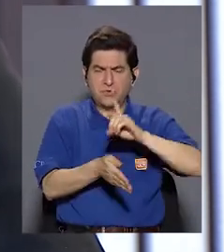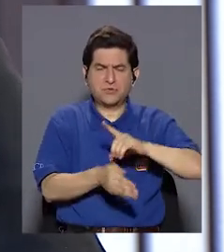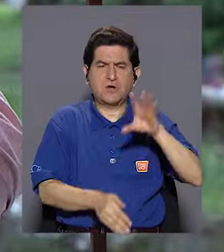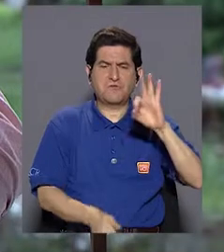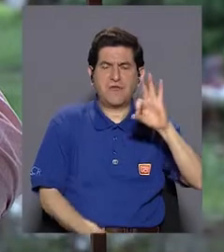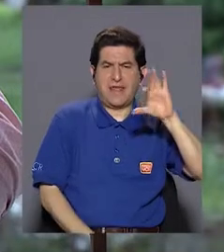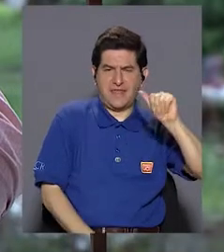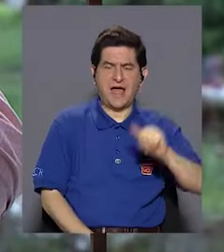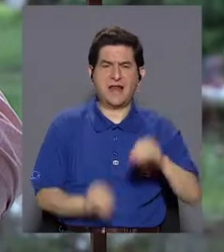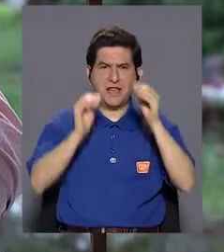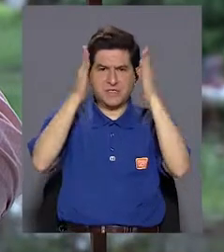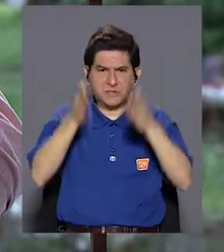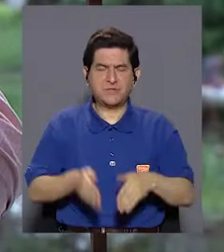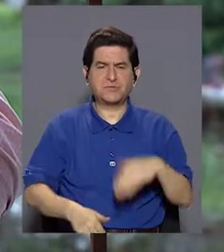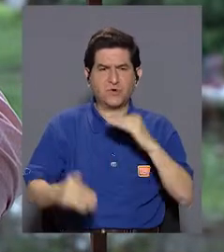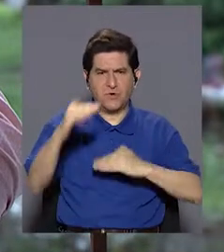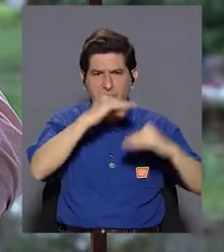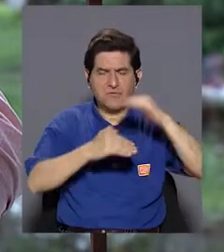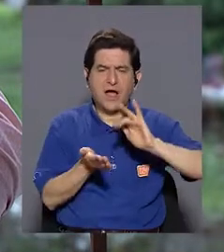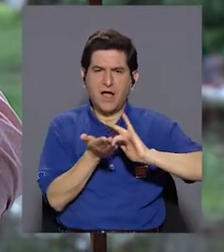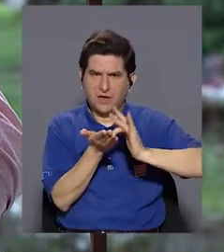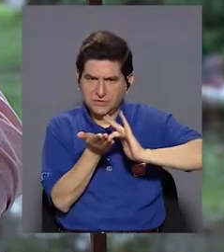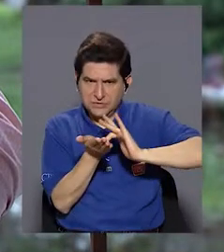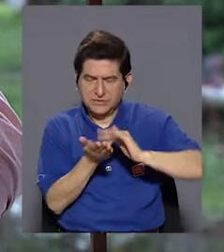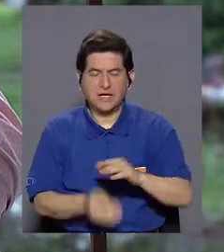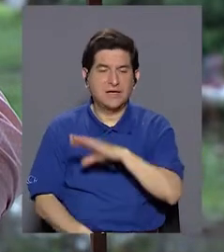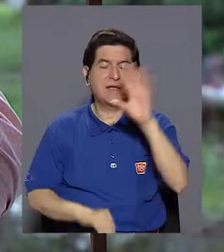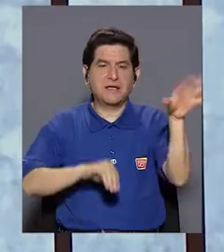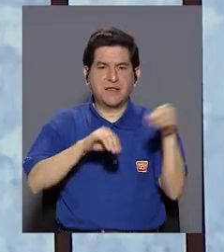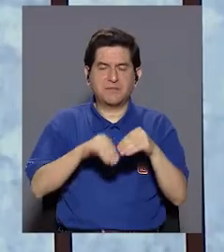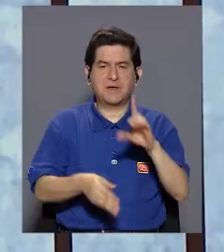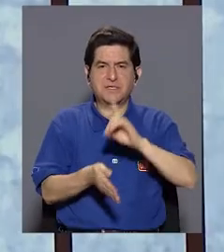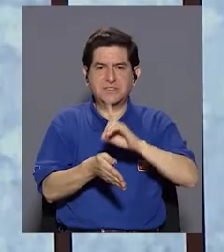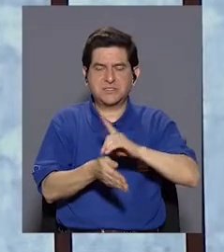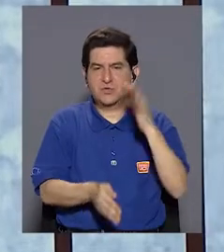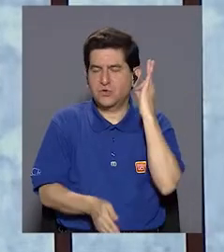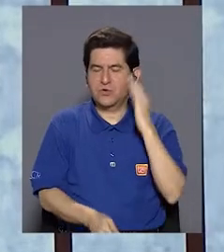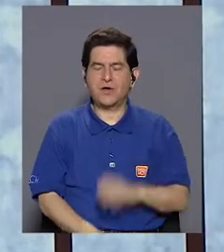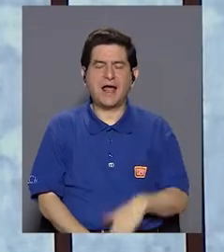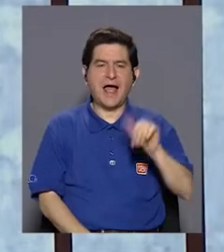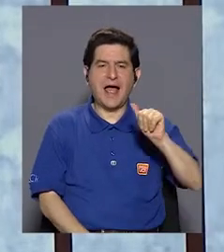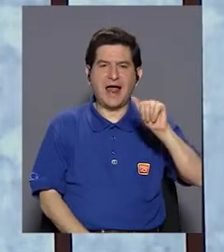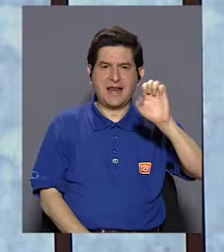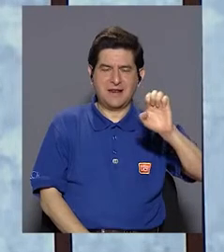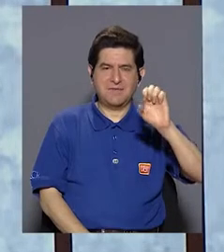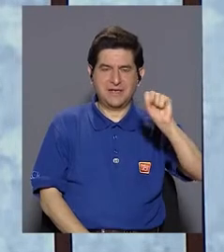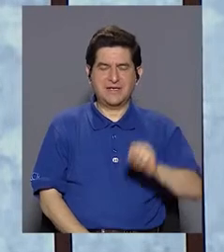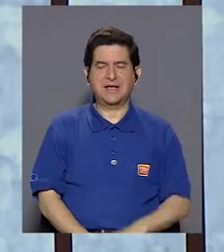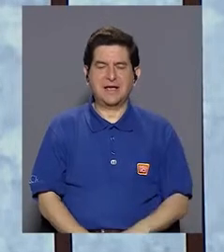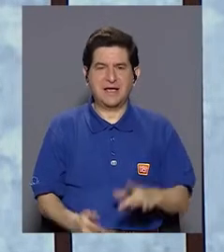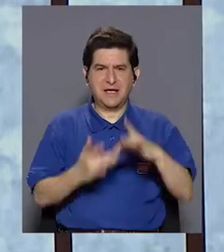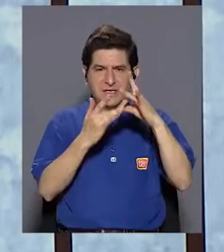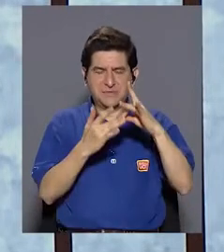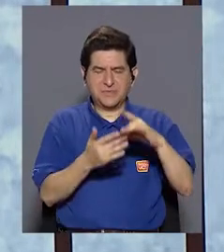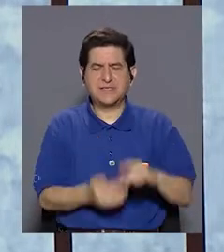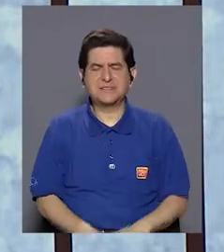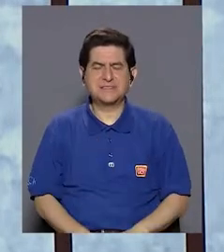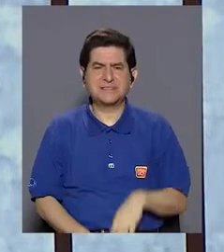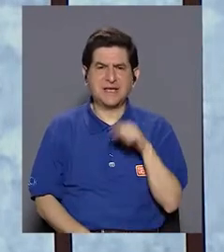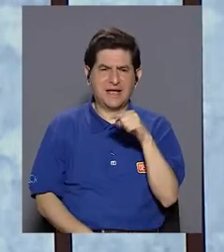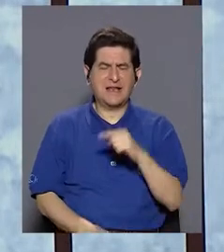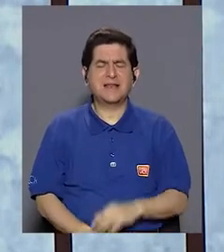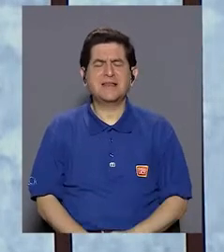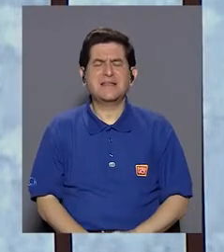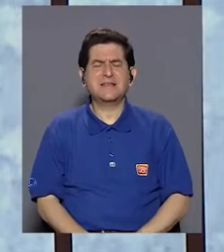doctor Freddy Arias, docente de la Facultad de Farmacia, y además la doctora Ana Elvira Salas, toxicóloga del